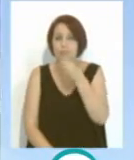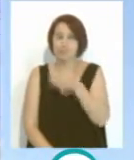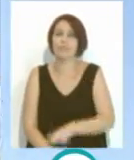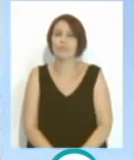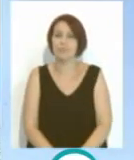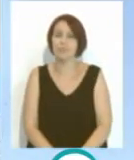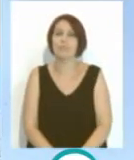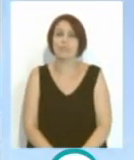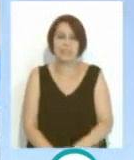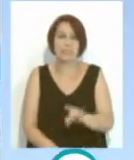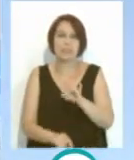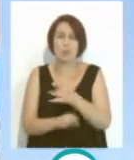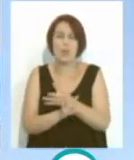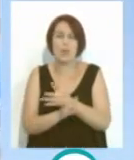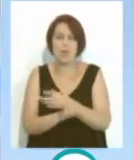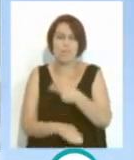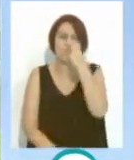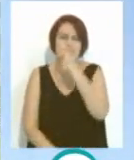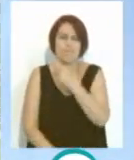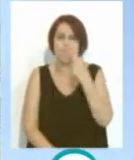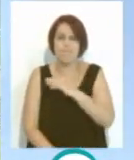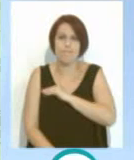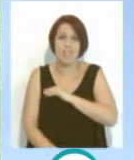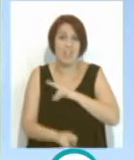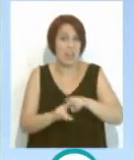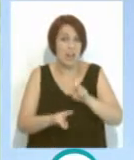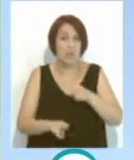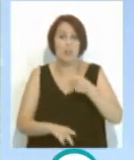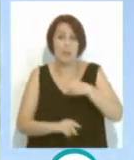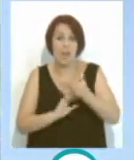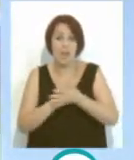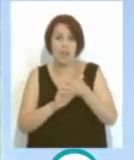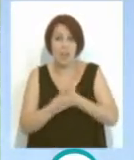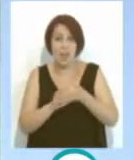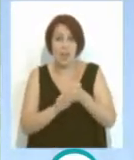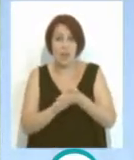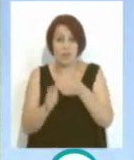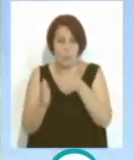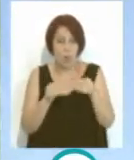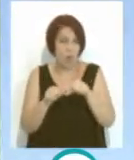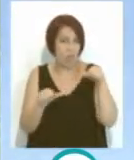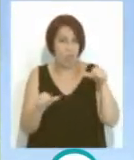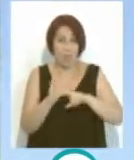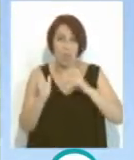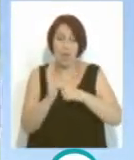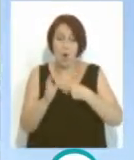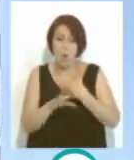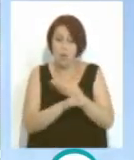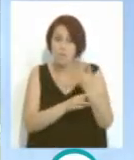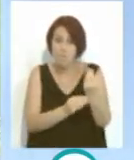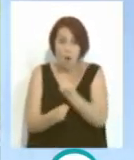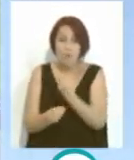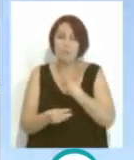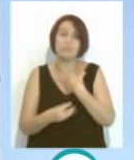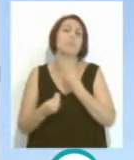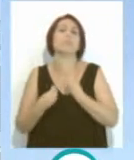son jugadores con muchísimo compromiso. Ha destacado a Negredo, que también lo hemos hablado durante toda la temporada. Y muchos de estos jugadores que además